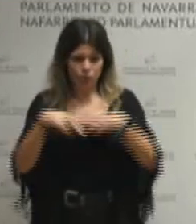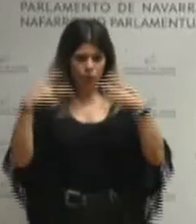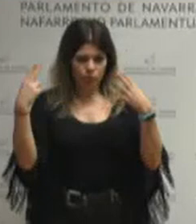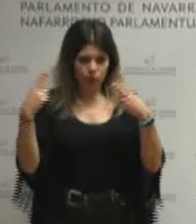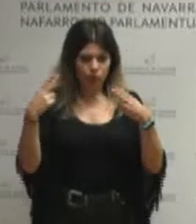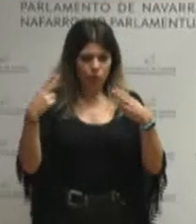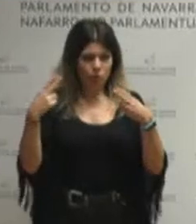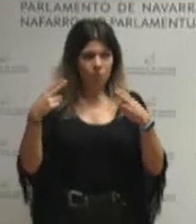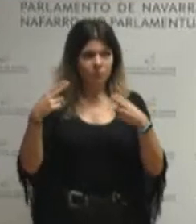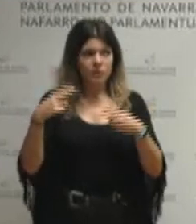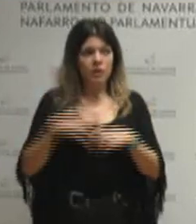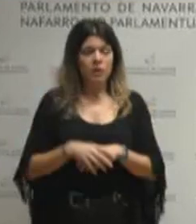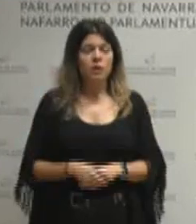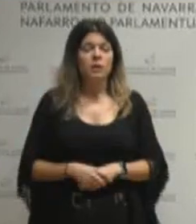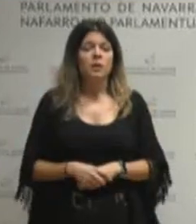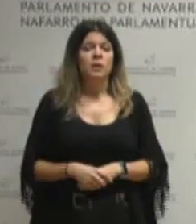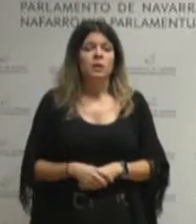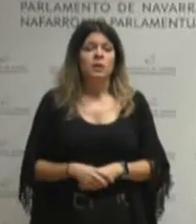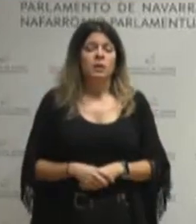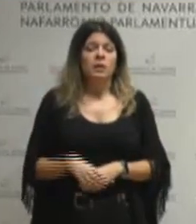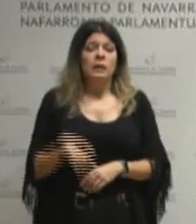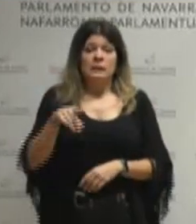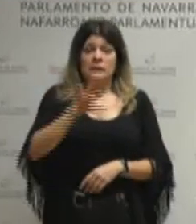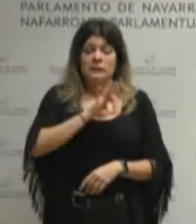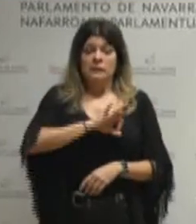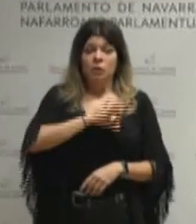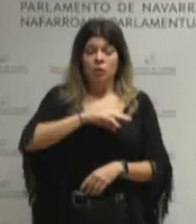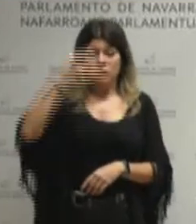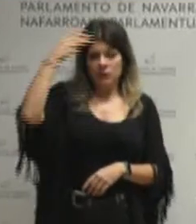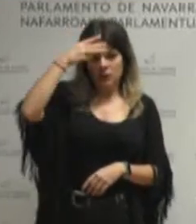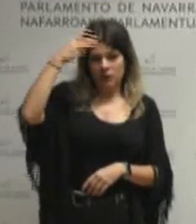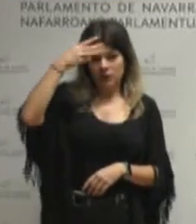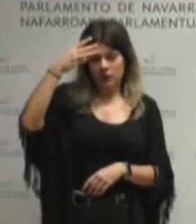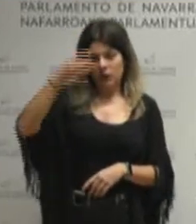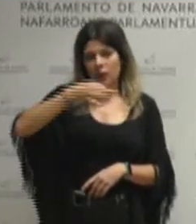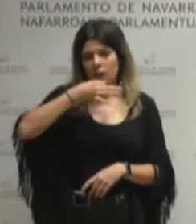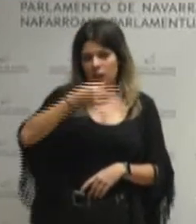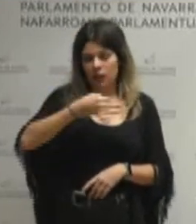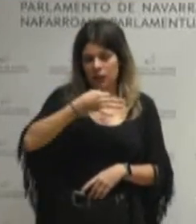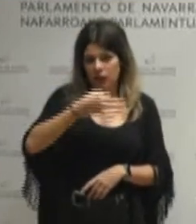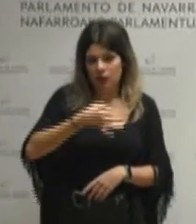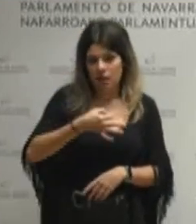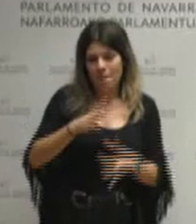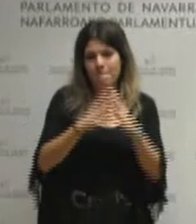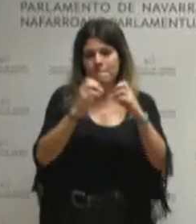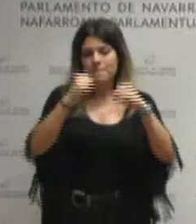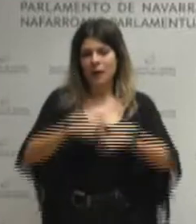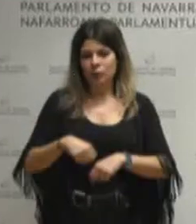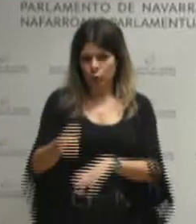aquí alardeaba la señora Chivite en su intervención del pacto de cuidados